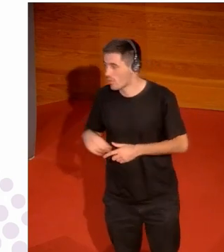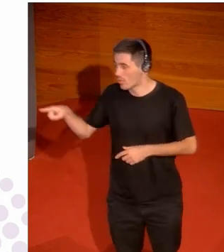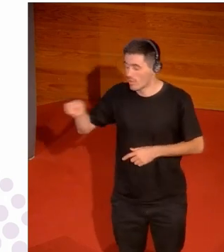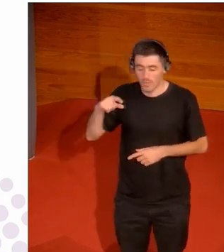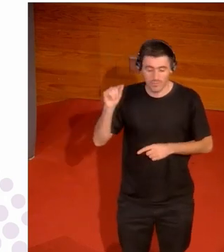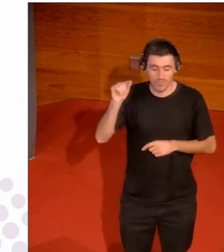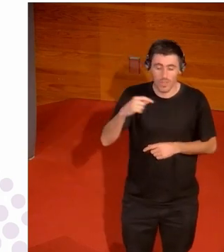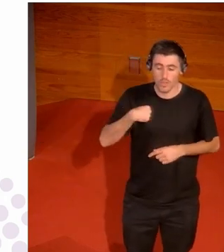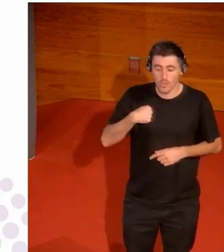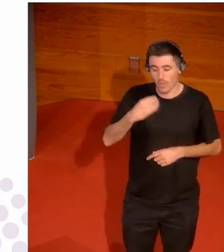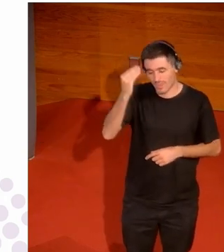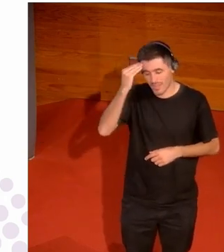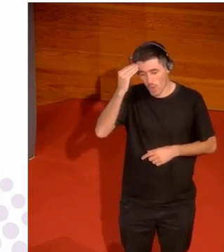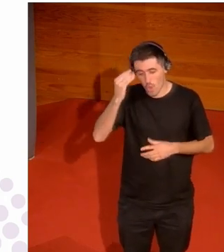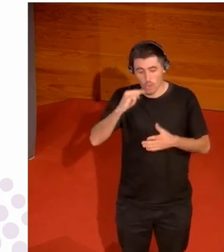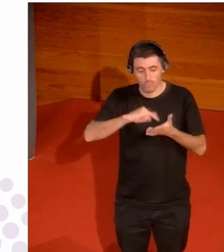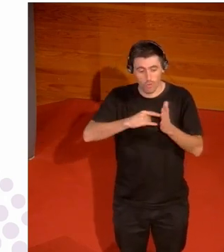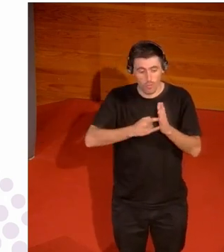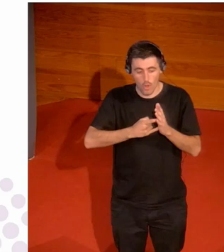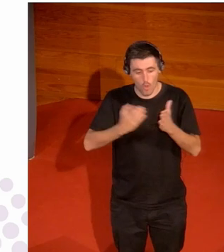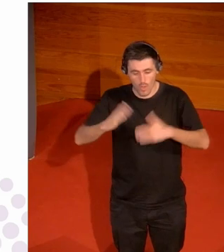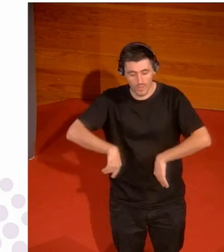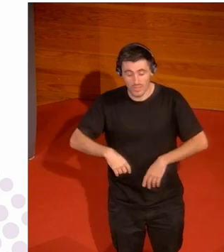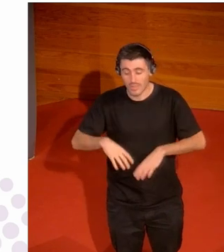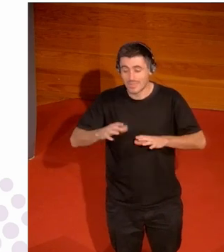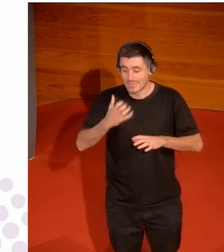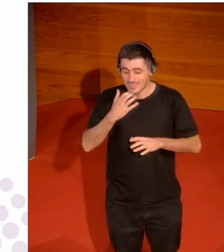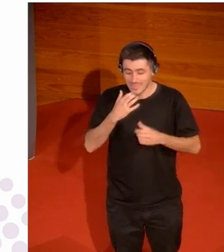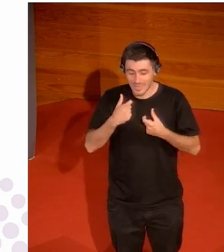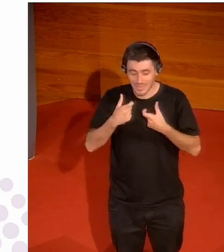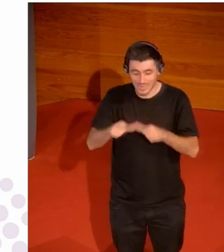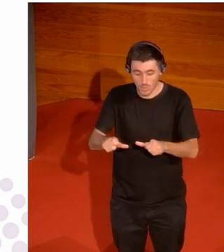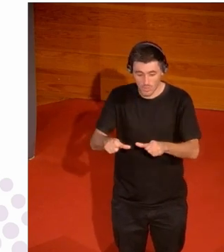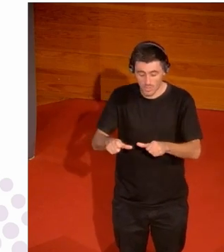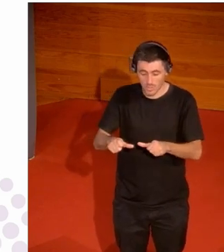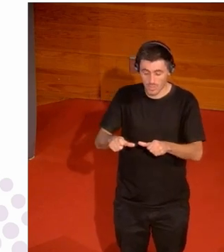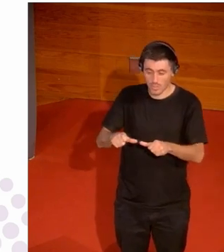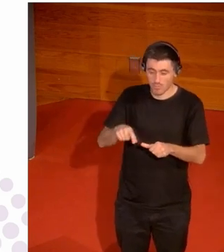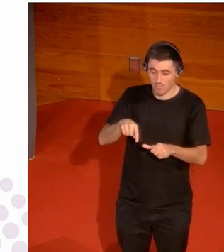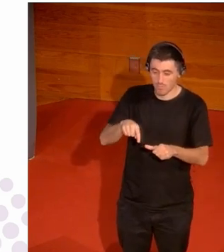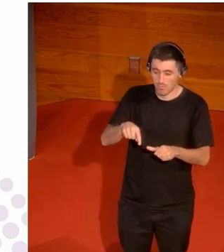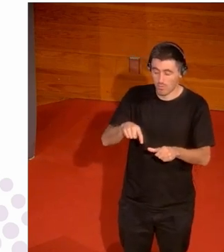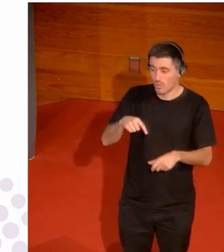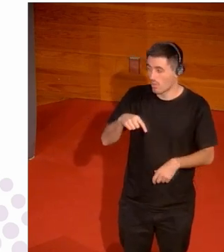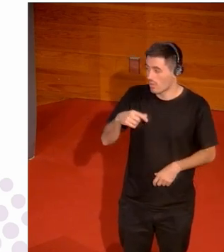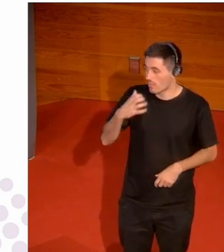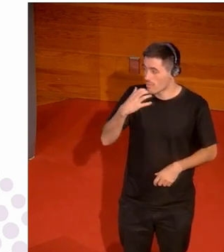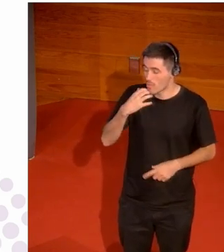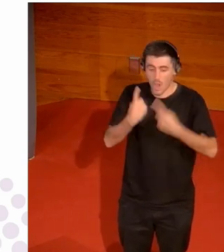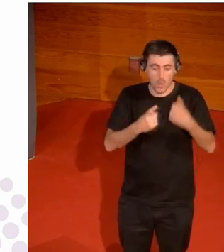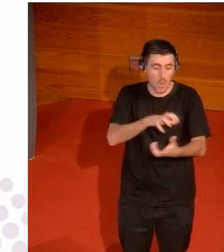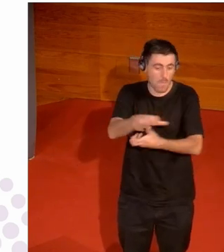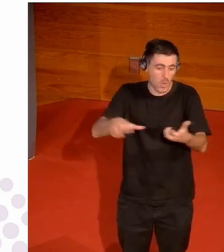deporte yo creo que no la tiene salvo que hagan una categoría abierta y entonces ahí es donde como hay gente que le gusta la bronca